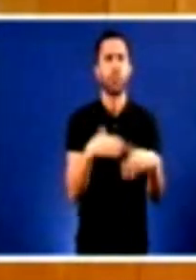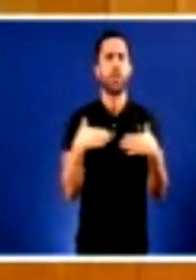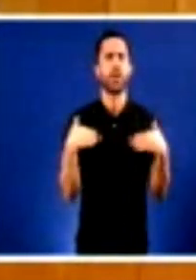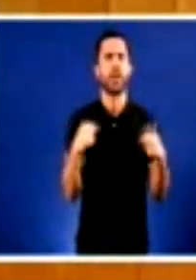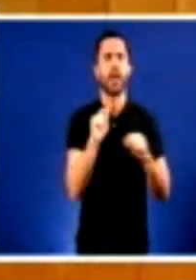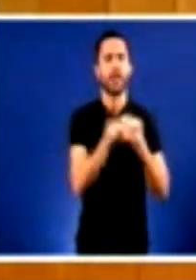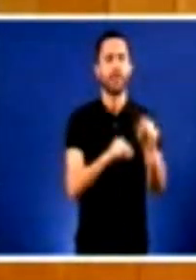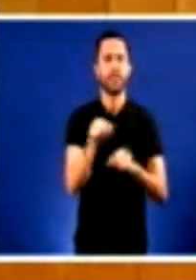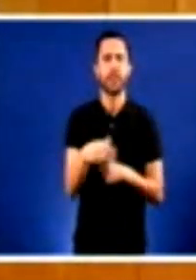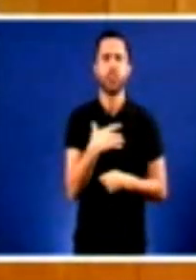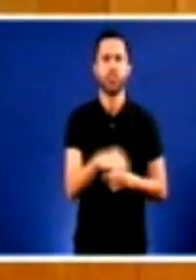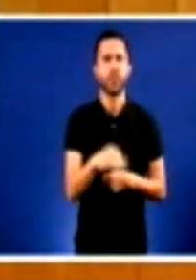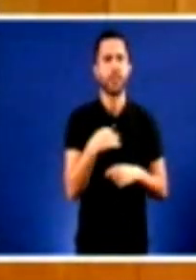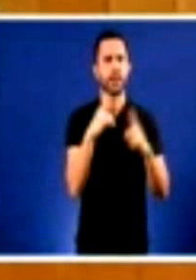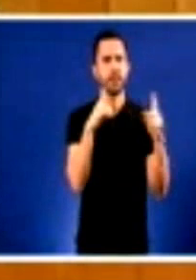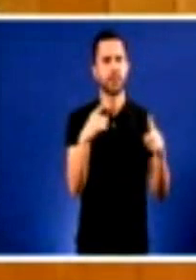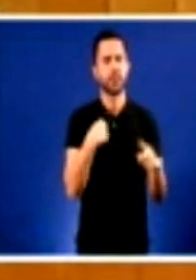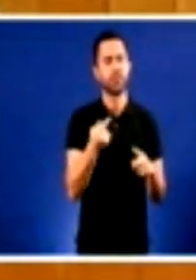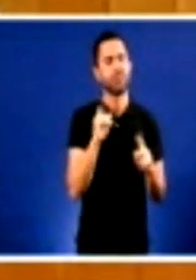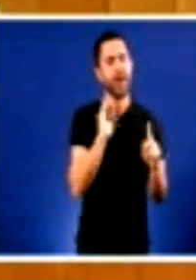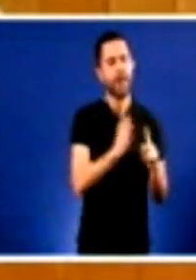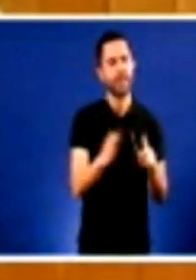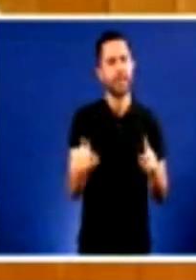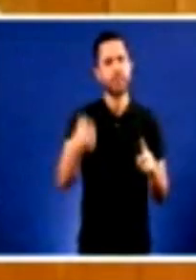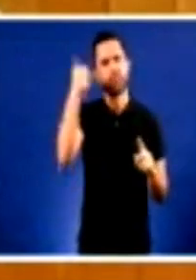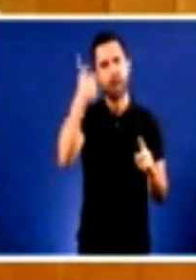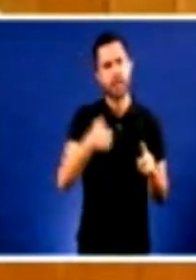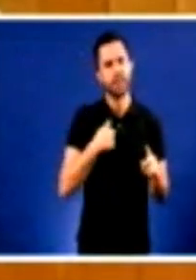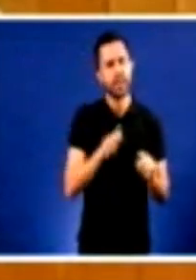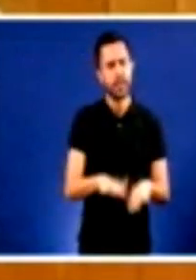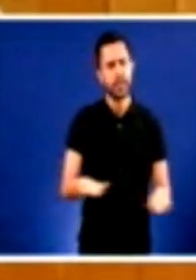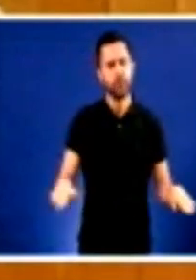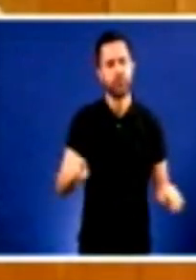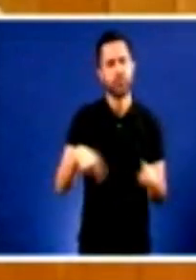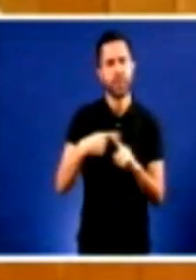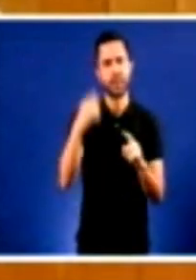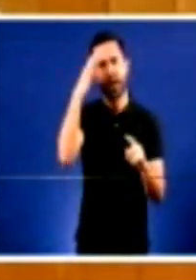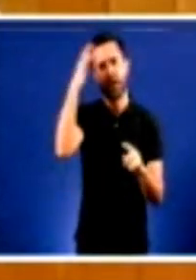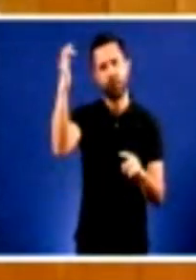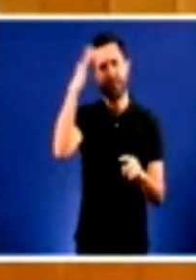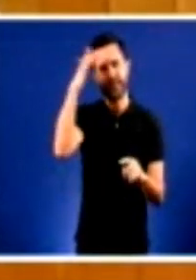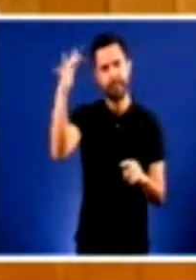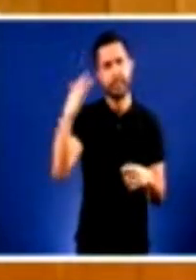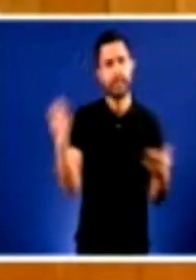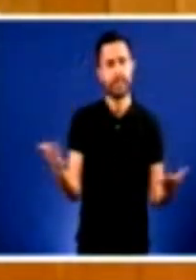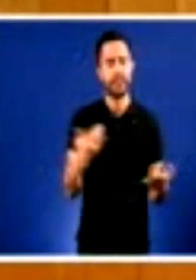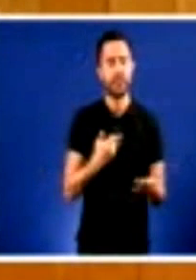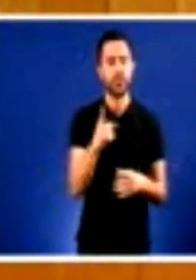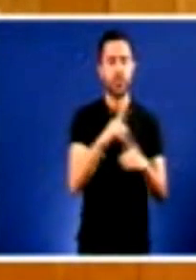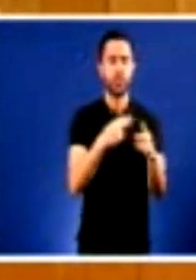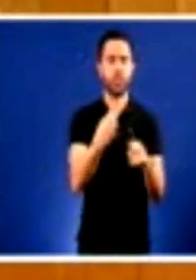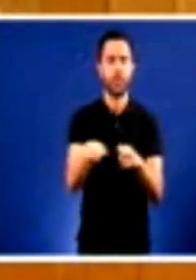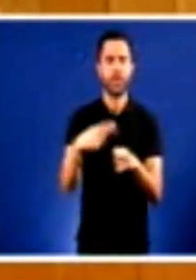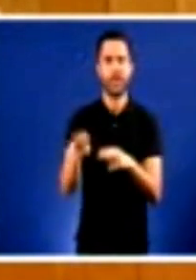frecuentes dáse en nenos pequenos e adolescentes. Polo tanto, a política que sigue o Partido Popular en relación con